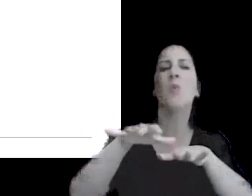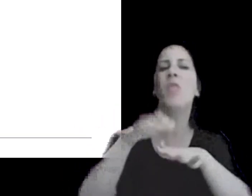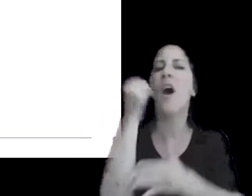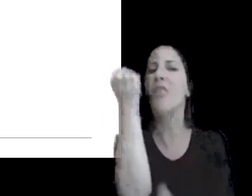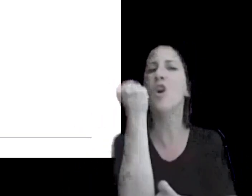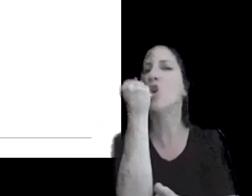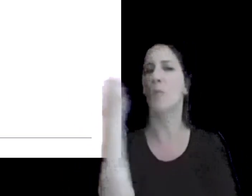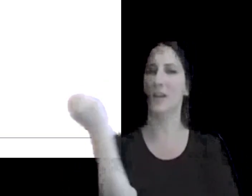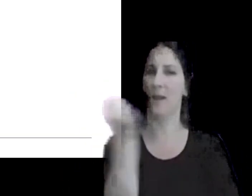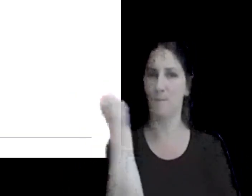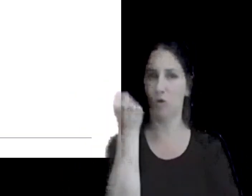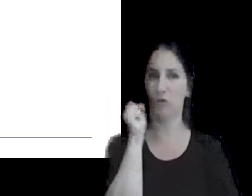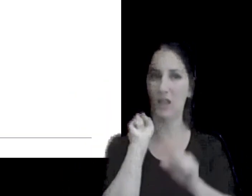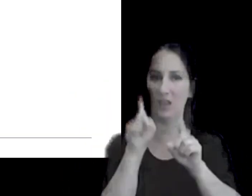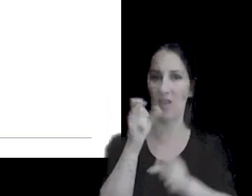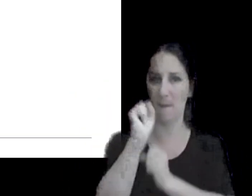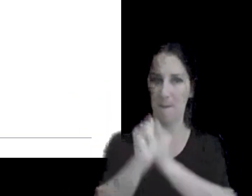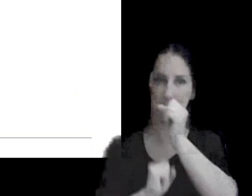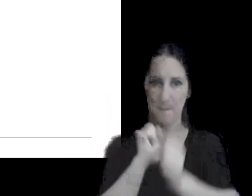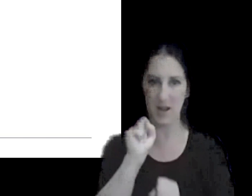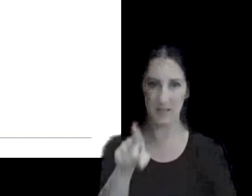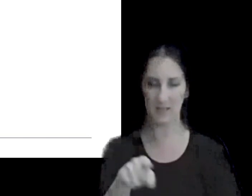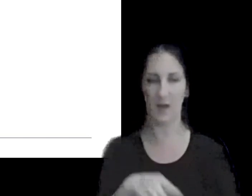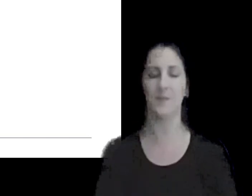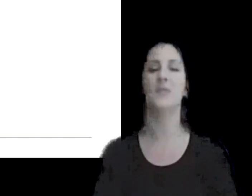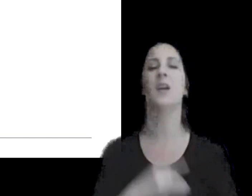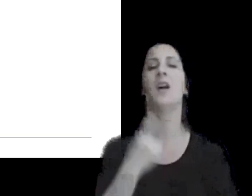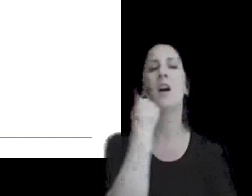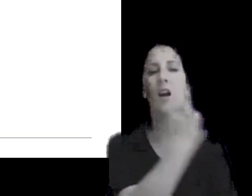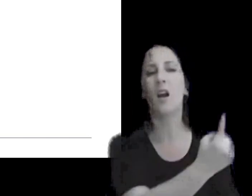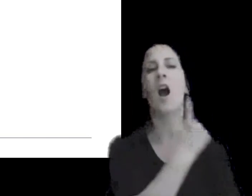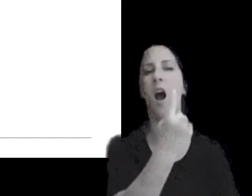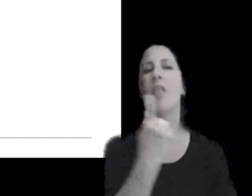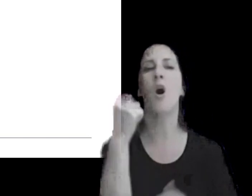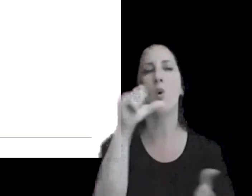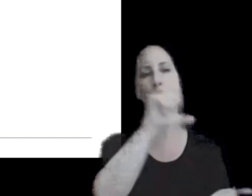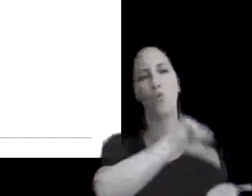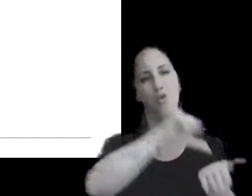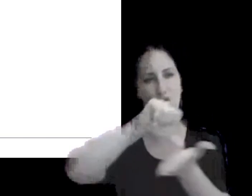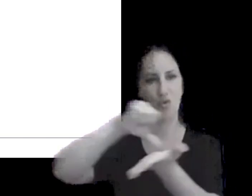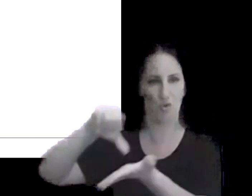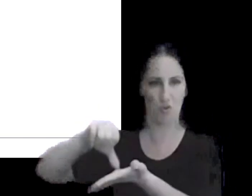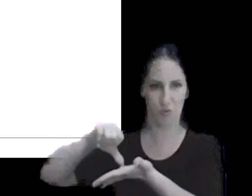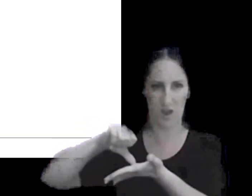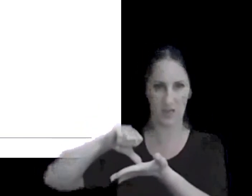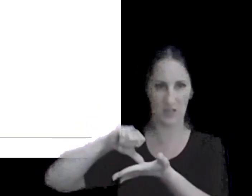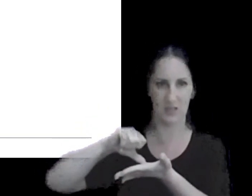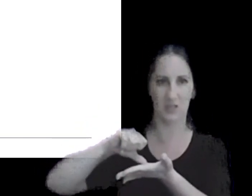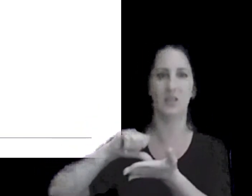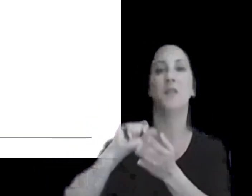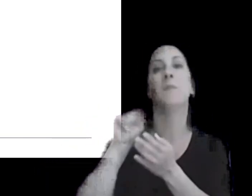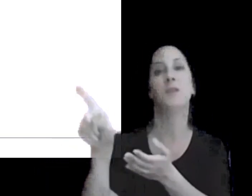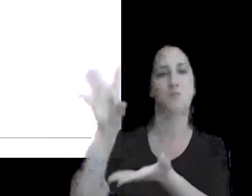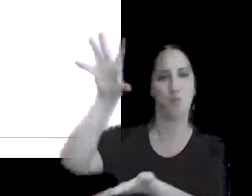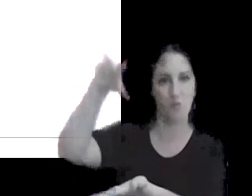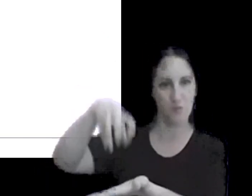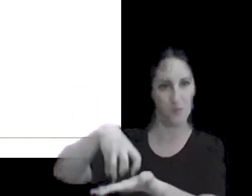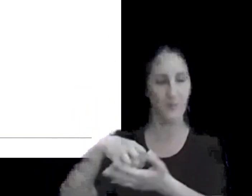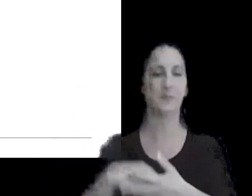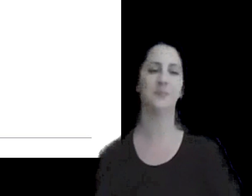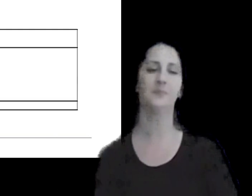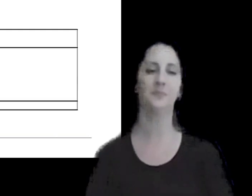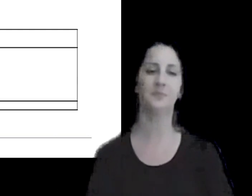relevantes o principales que realiza cada una de esas entidades en el país donde está constituido